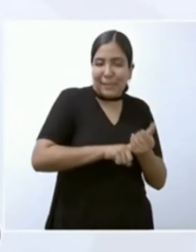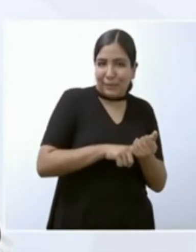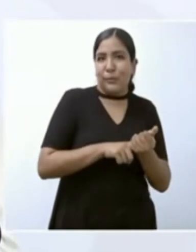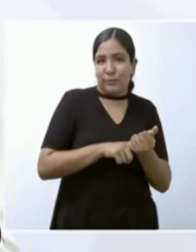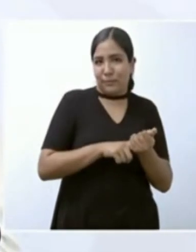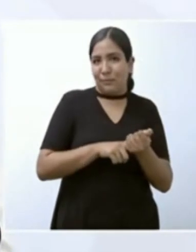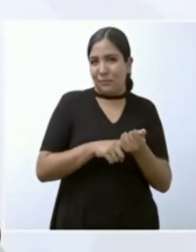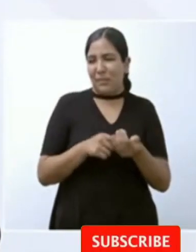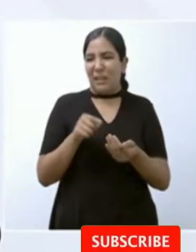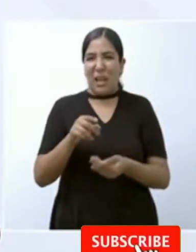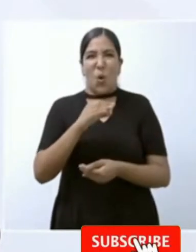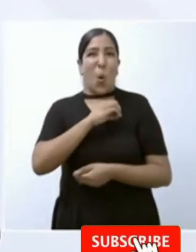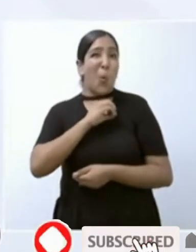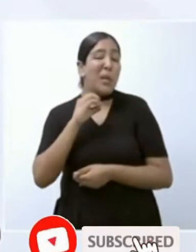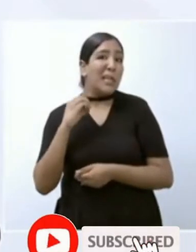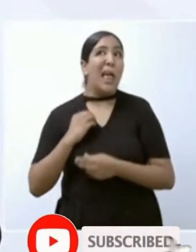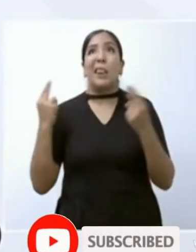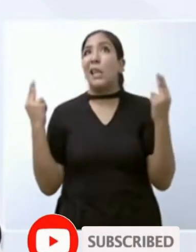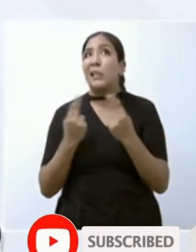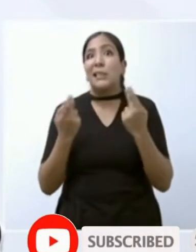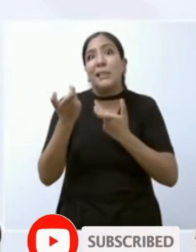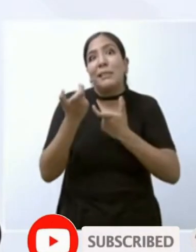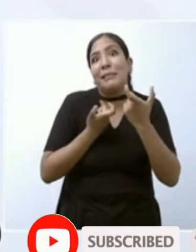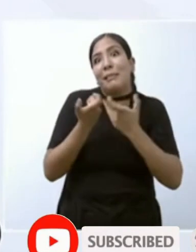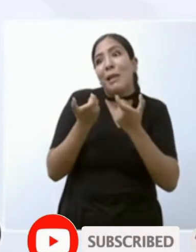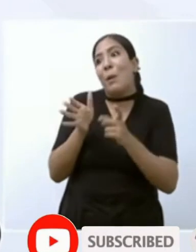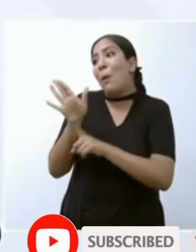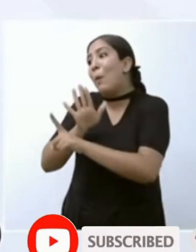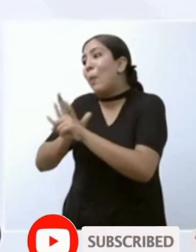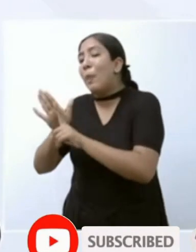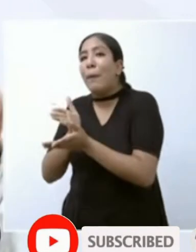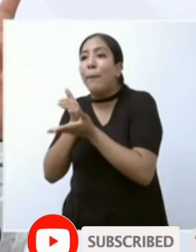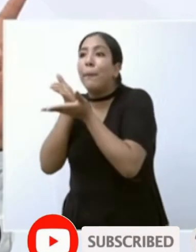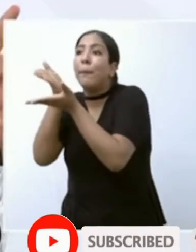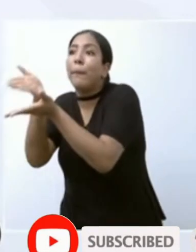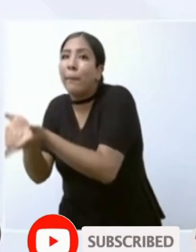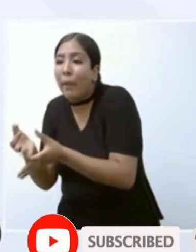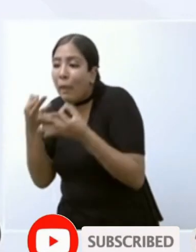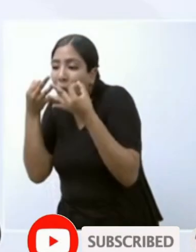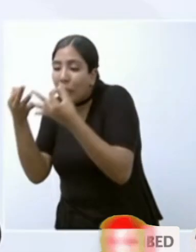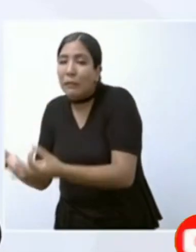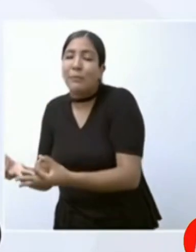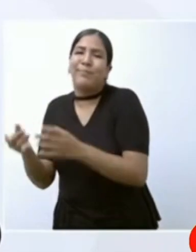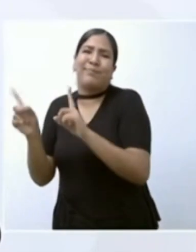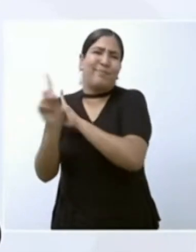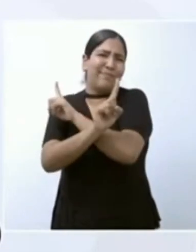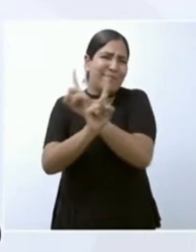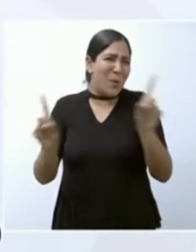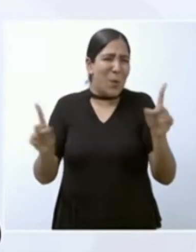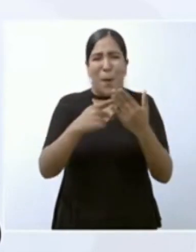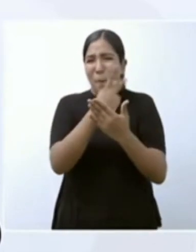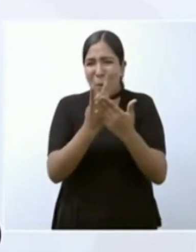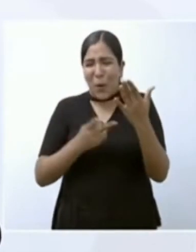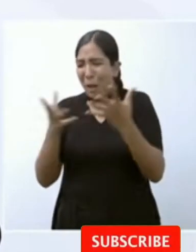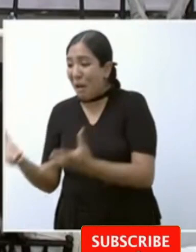obligado a tomar el camino de las conductas antisociales y ese programa de jóvenes construyendo el futuro se